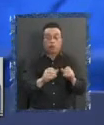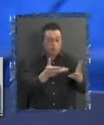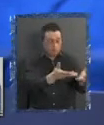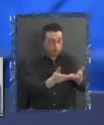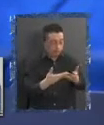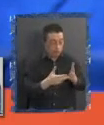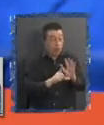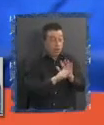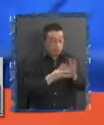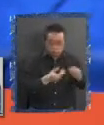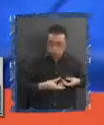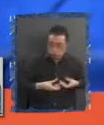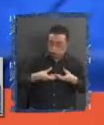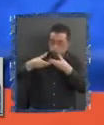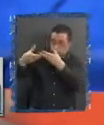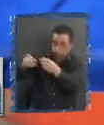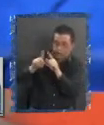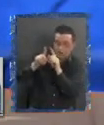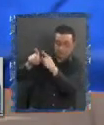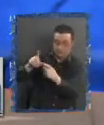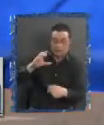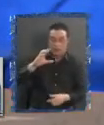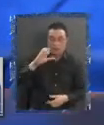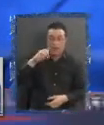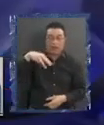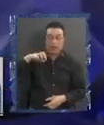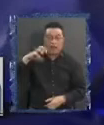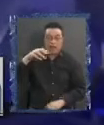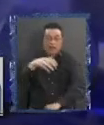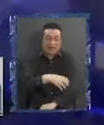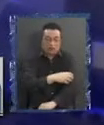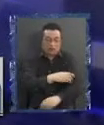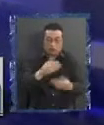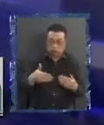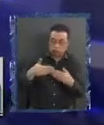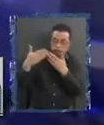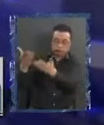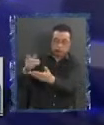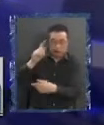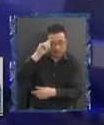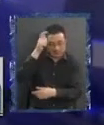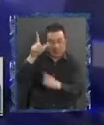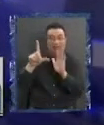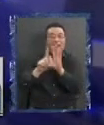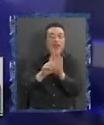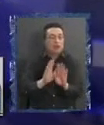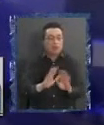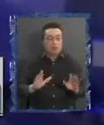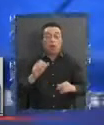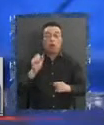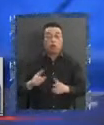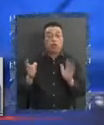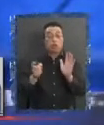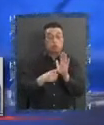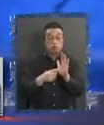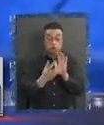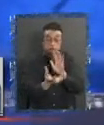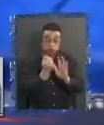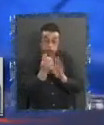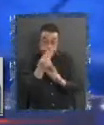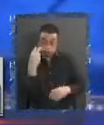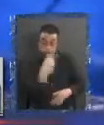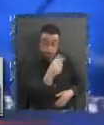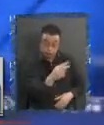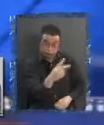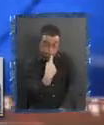través De la Cámara Regional Iniciativas de ley Iniciativas legales Ya ¿Van a poder cobrar Su propio impuesto? Eso va a depender Entre otras